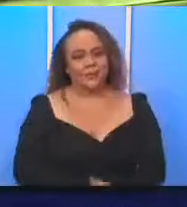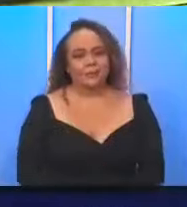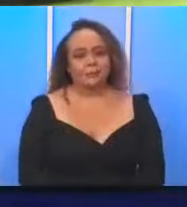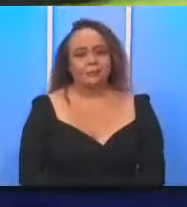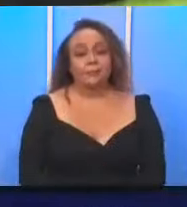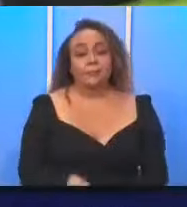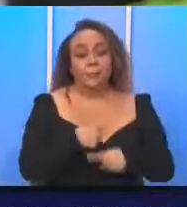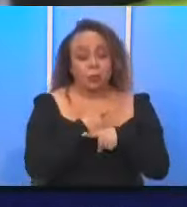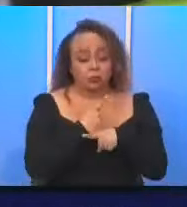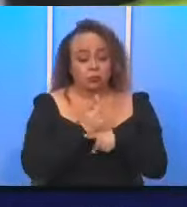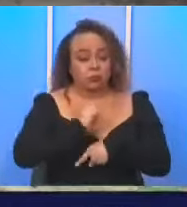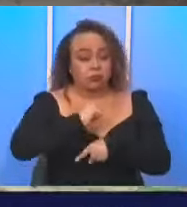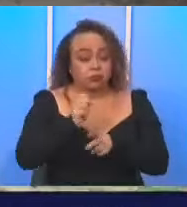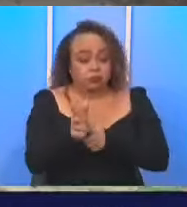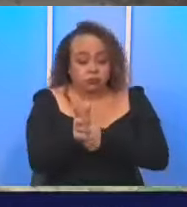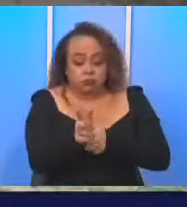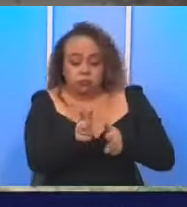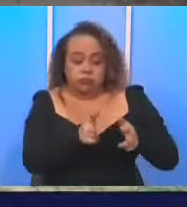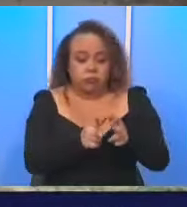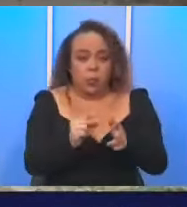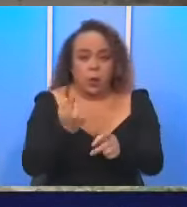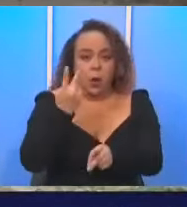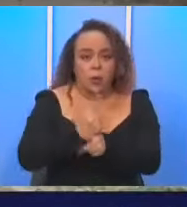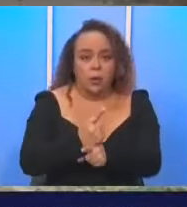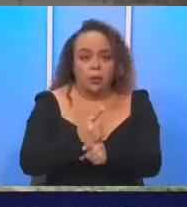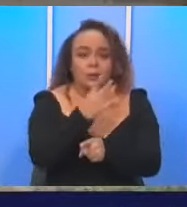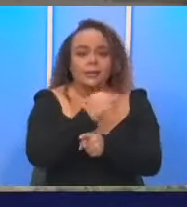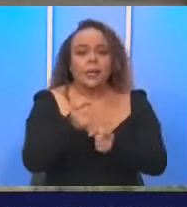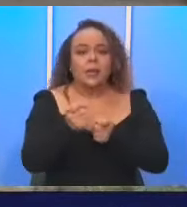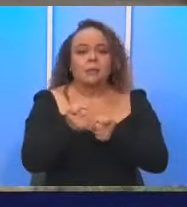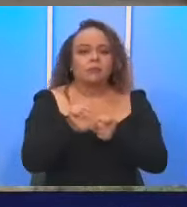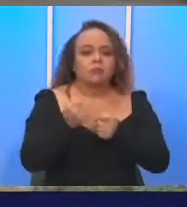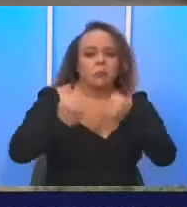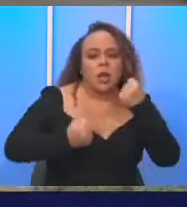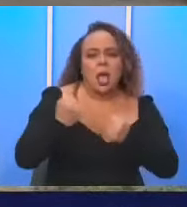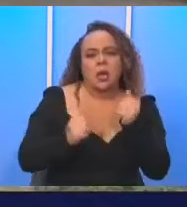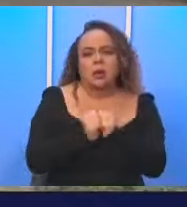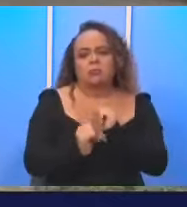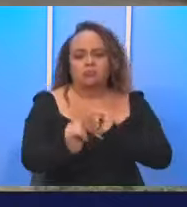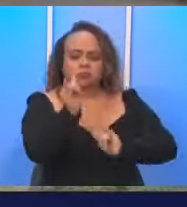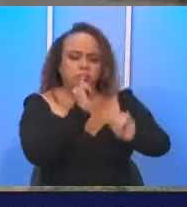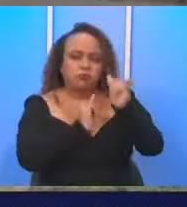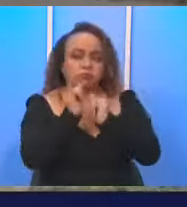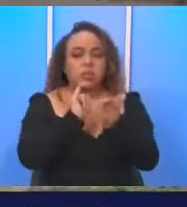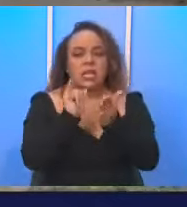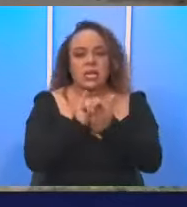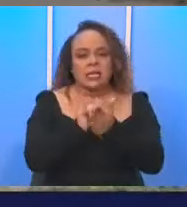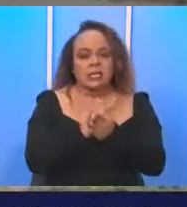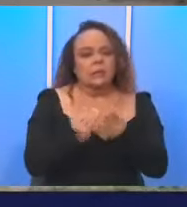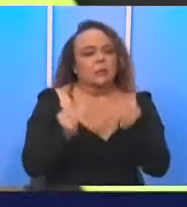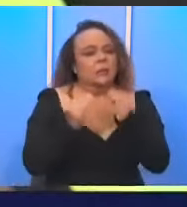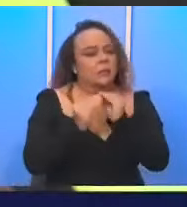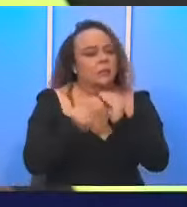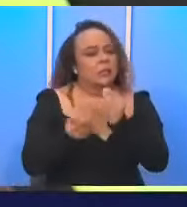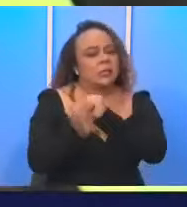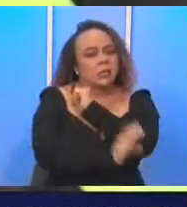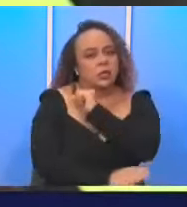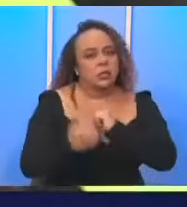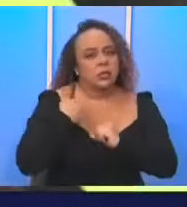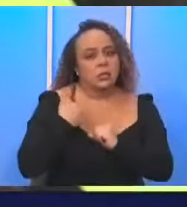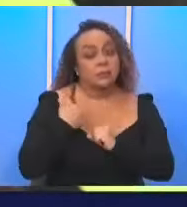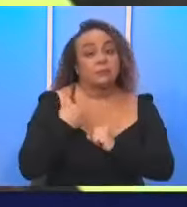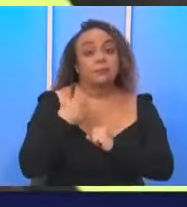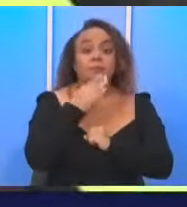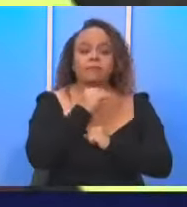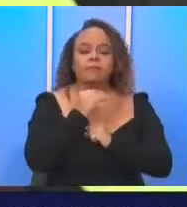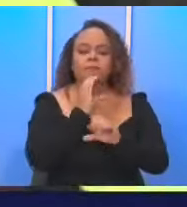El exceso de velocidad, adelantamientos indebidos y manejar bajo los efectos del alcohol son las prácticas que más sanciones reflejan y